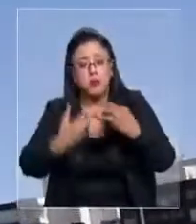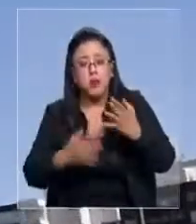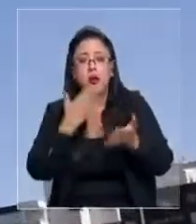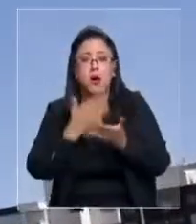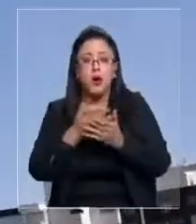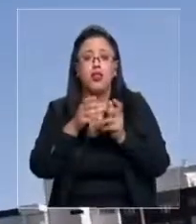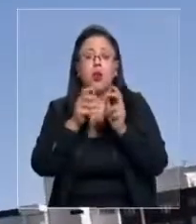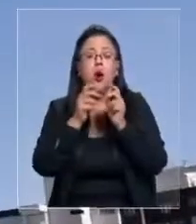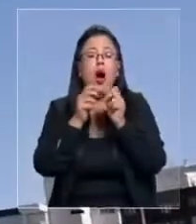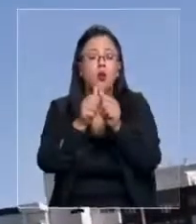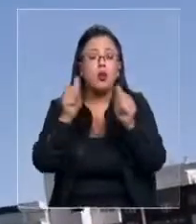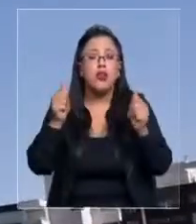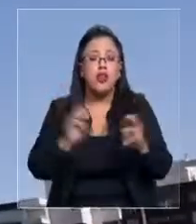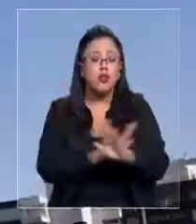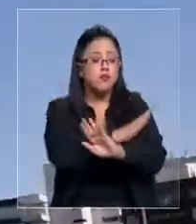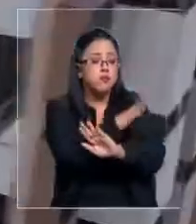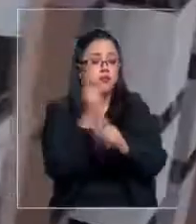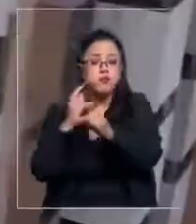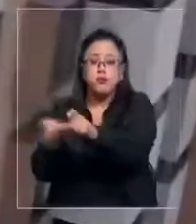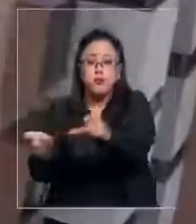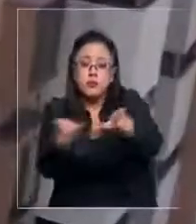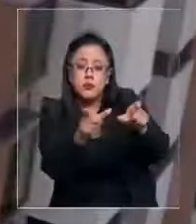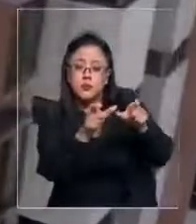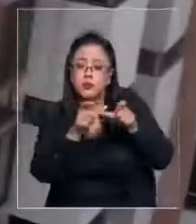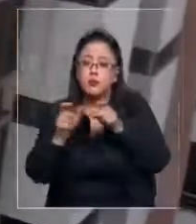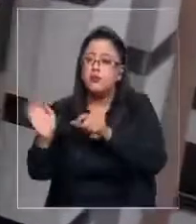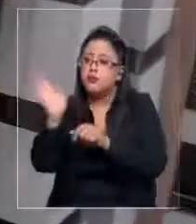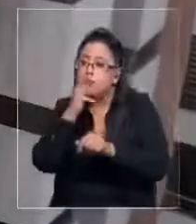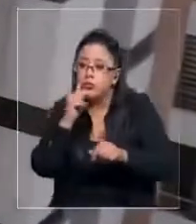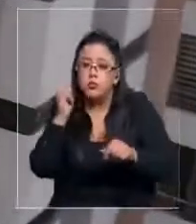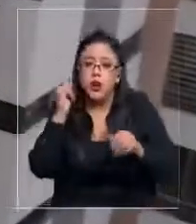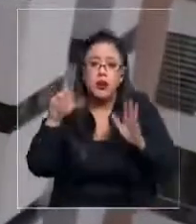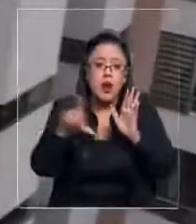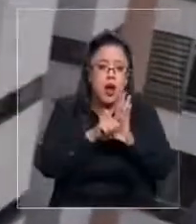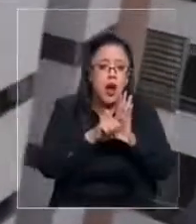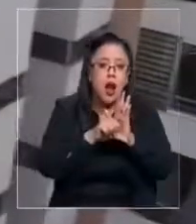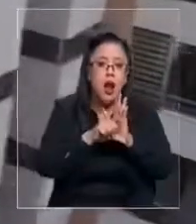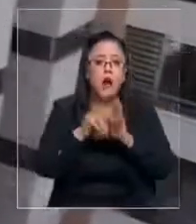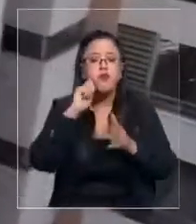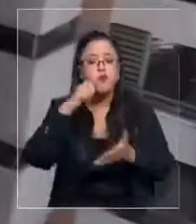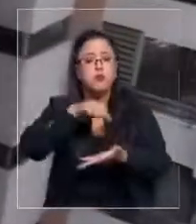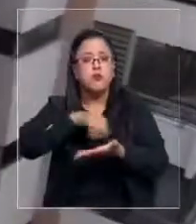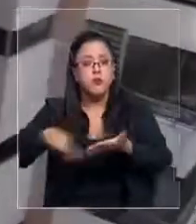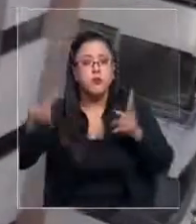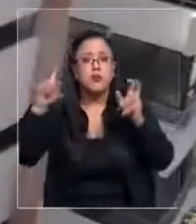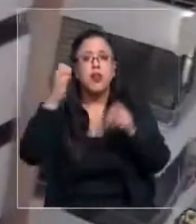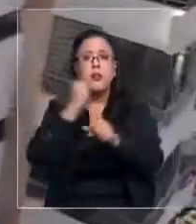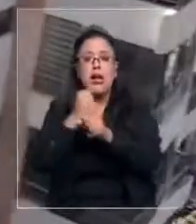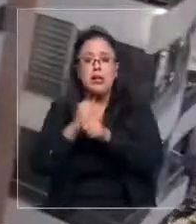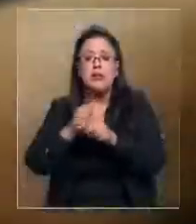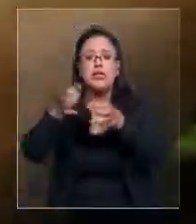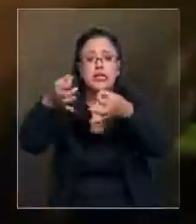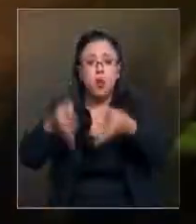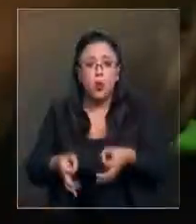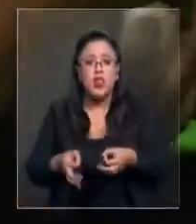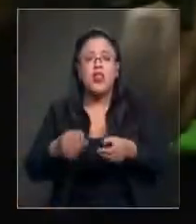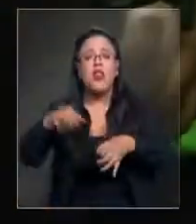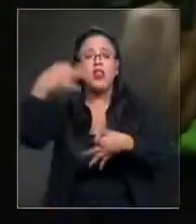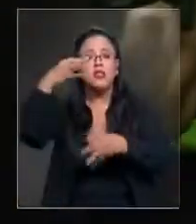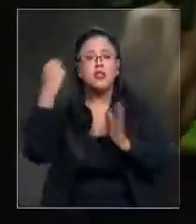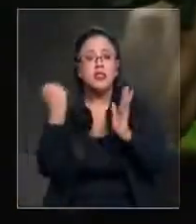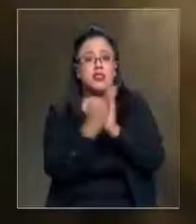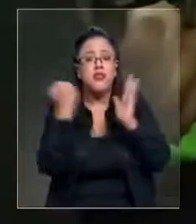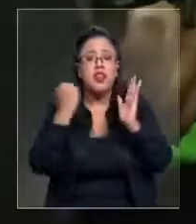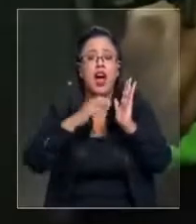fiscaliza un edificio y se percata de irregularidades, cursa multas, ya sea por temas laborales, de seguridad, certificación de